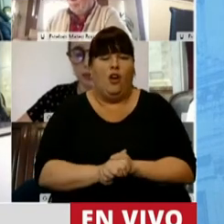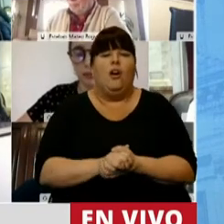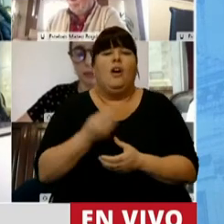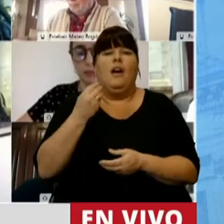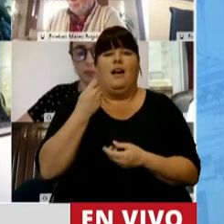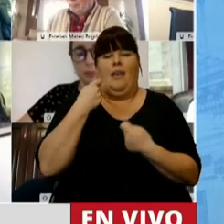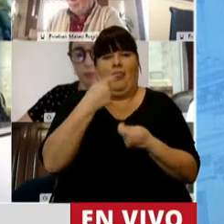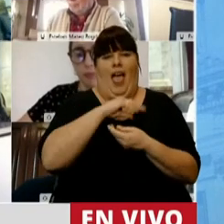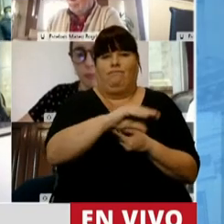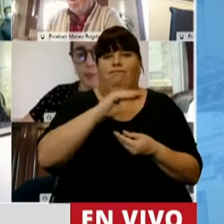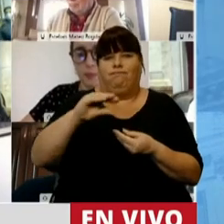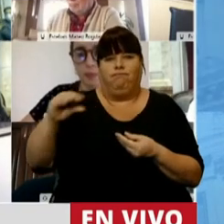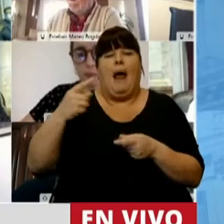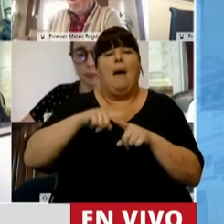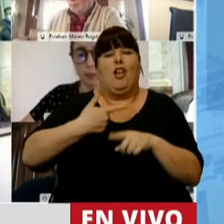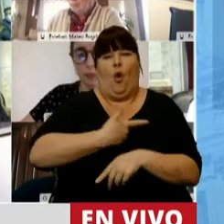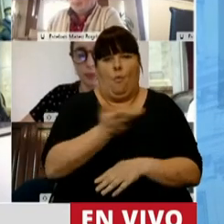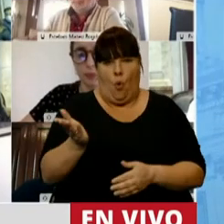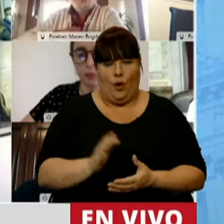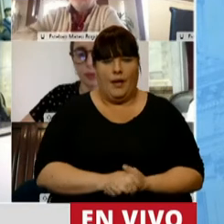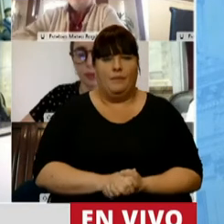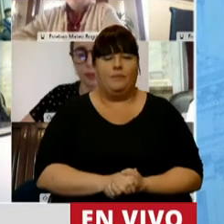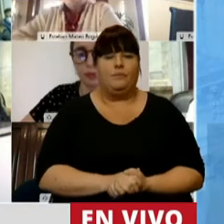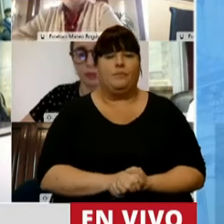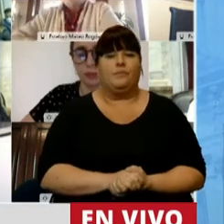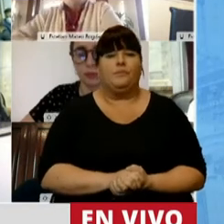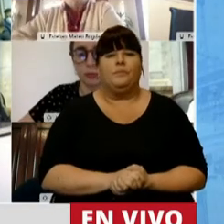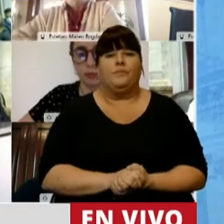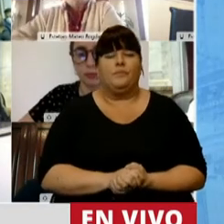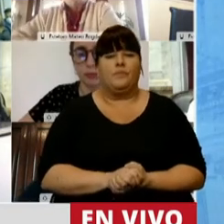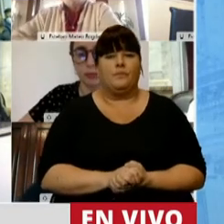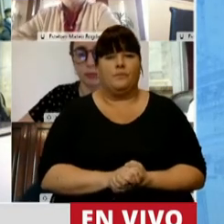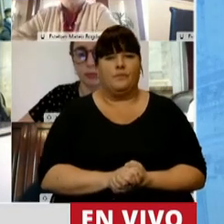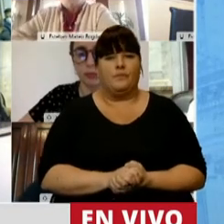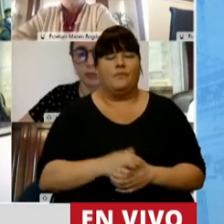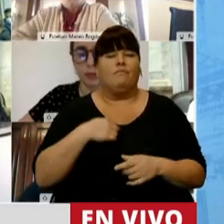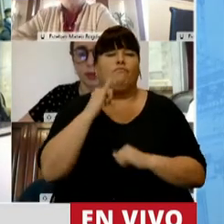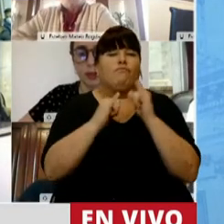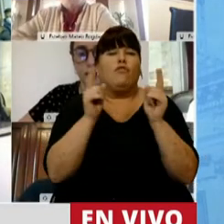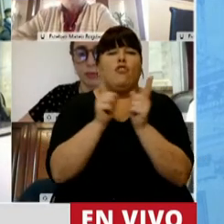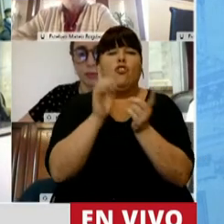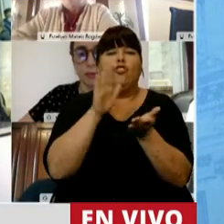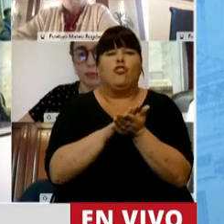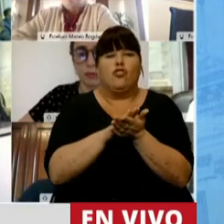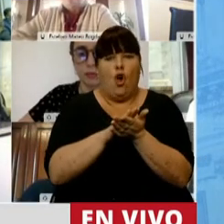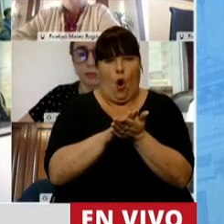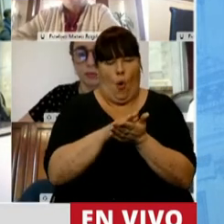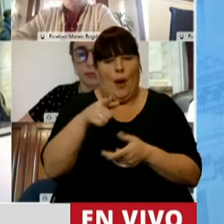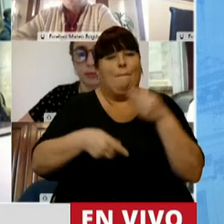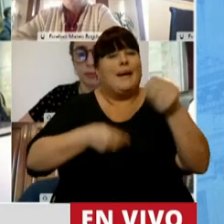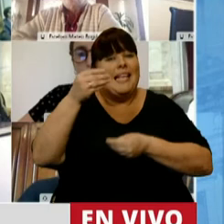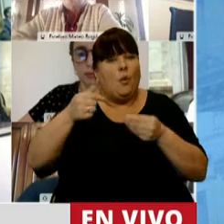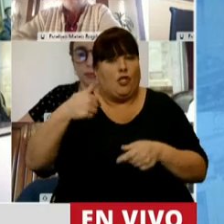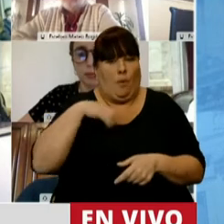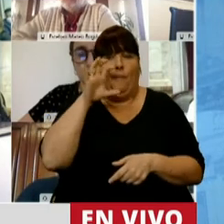marcan la asignación de recursos a políticas públicas. Quiero hacer una breve referencia a los efectos que este presupuesto tiene